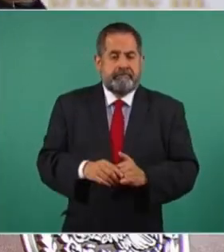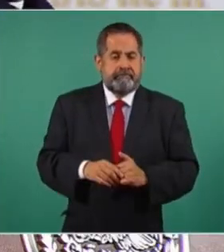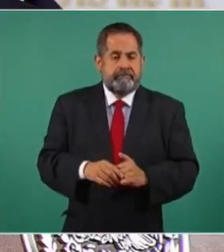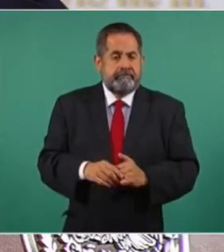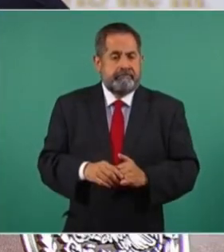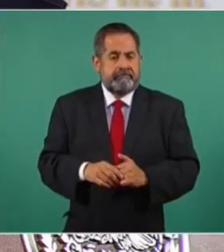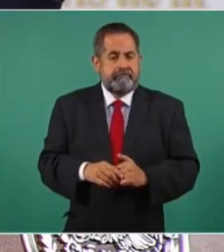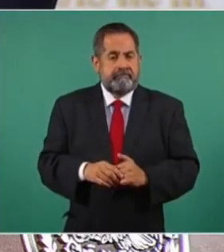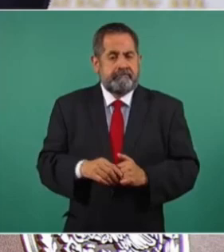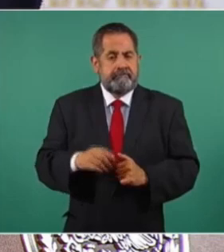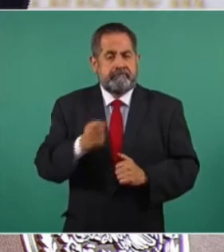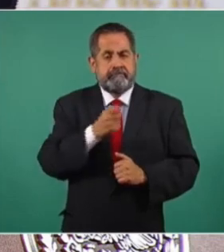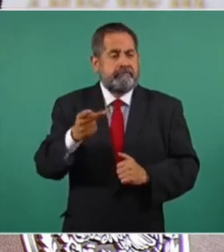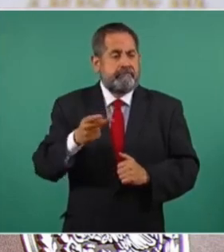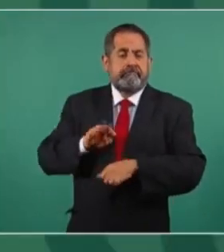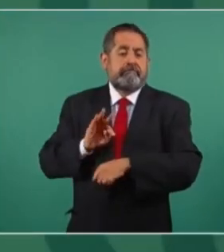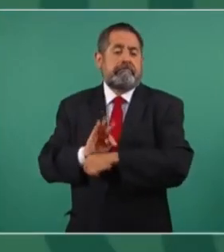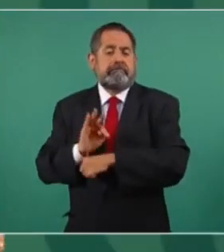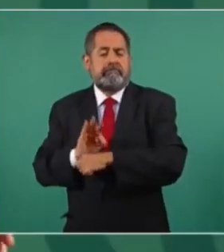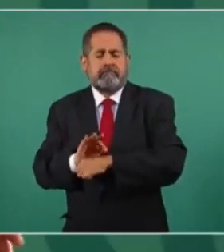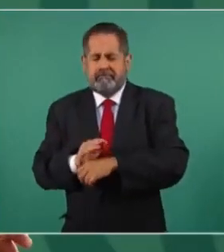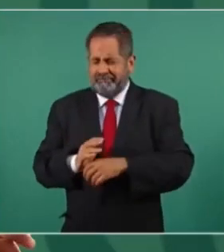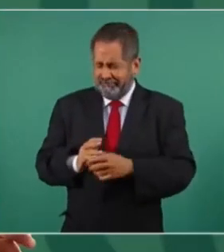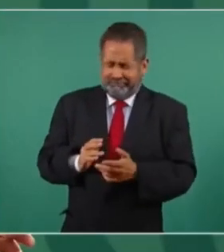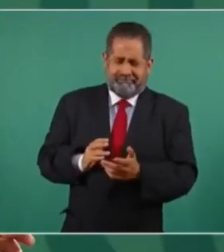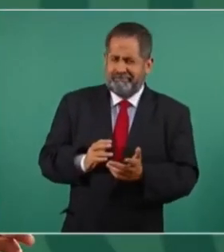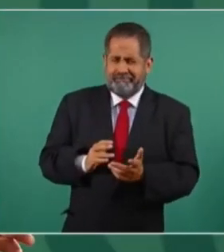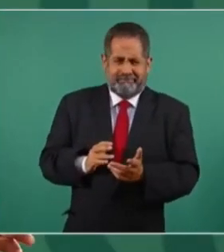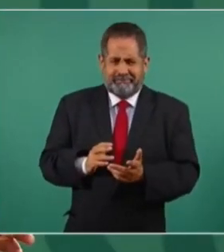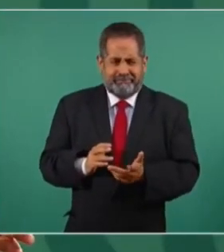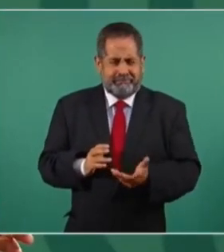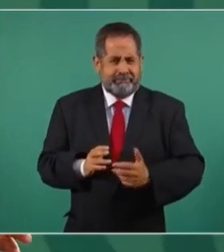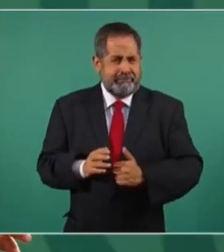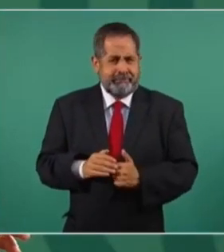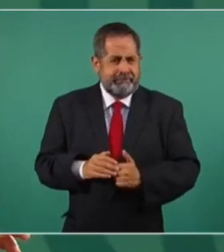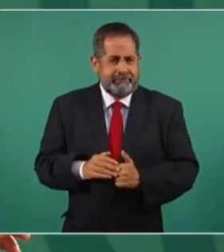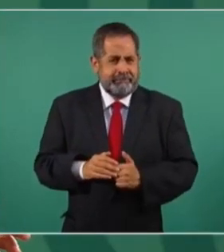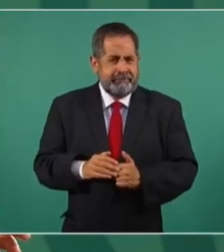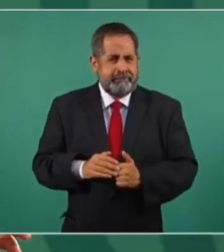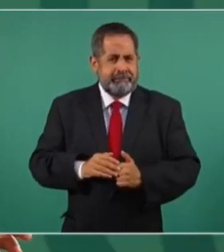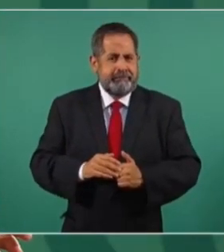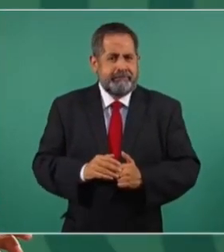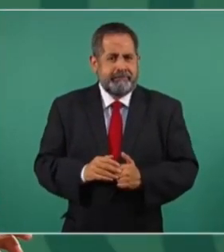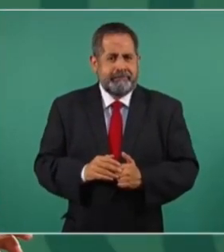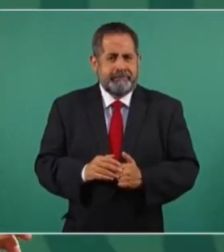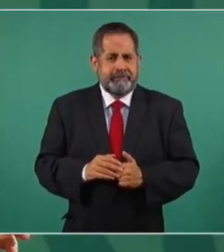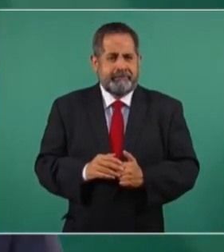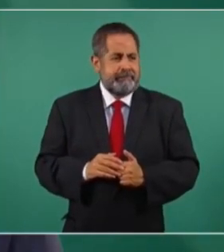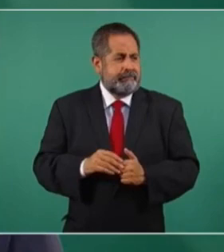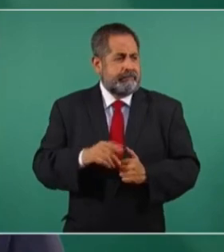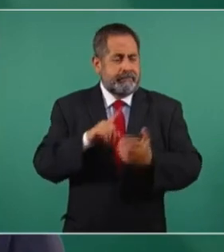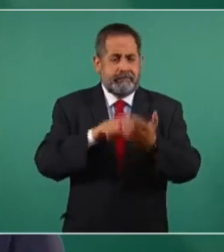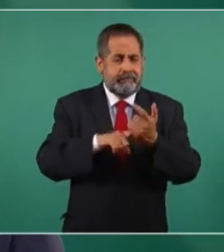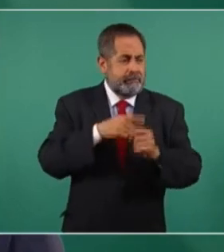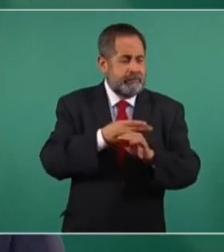candidatos, candidatas de extrema